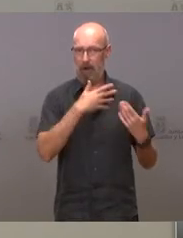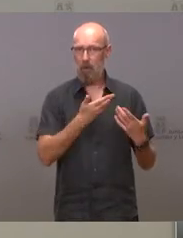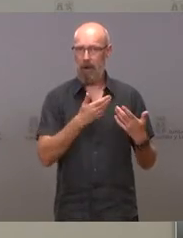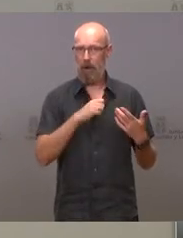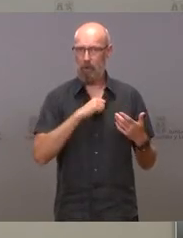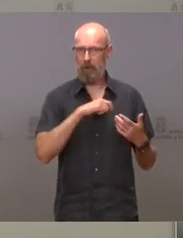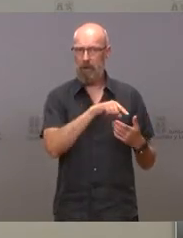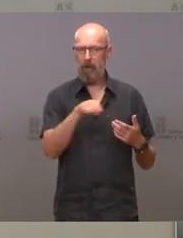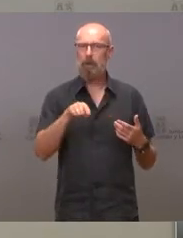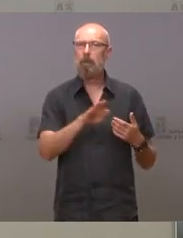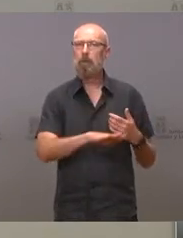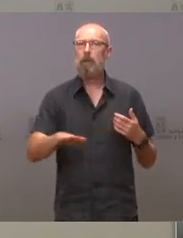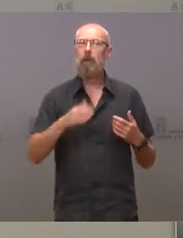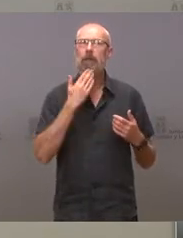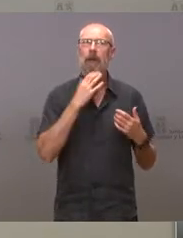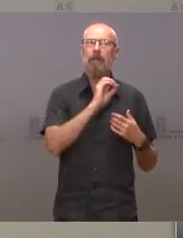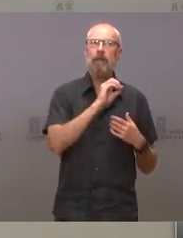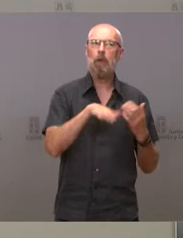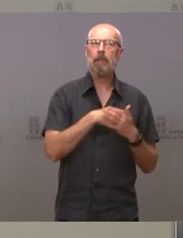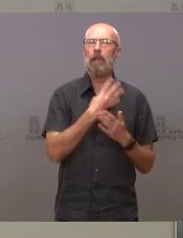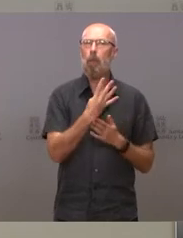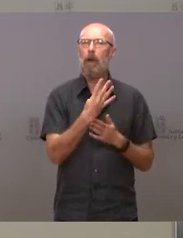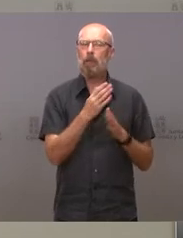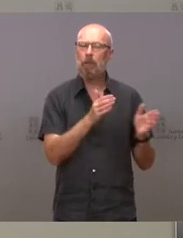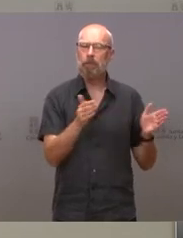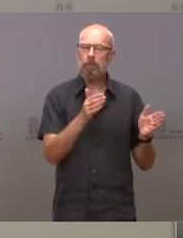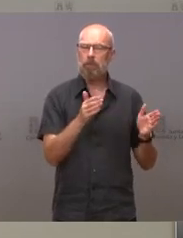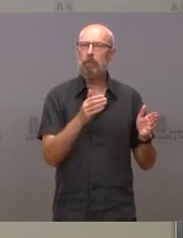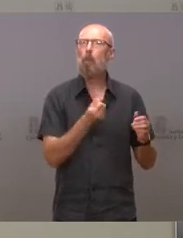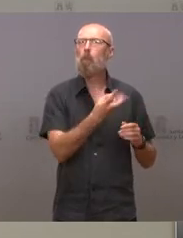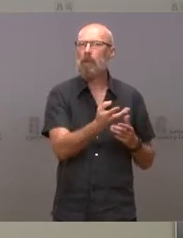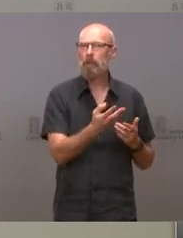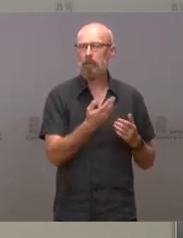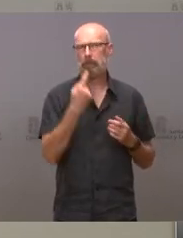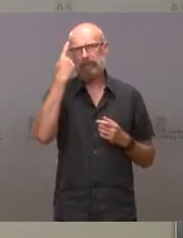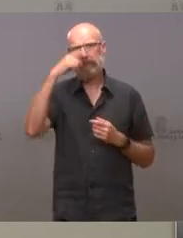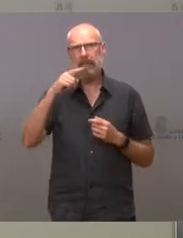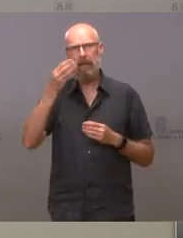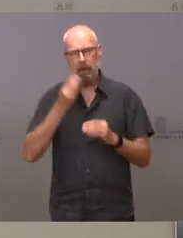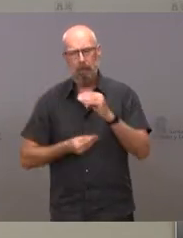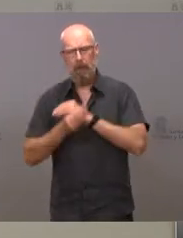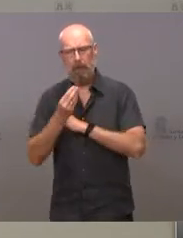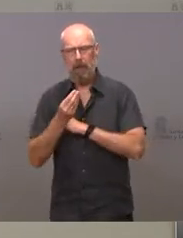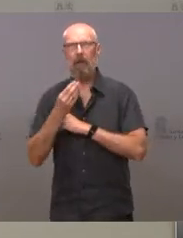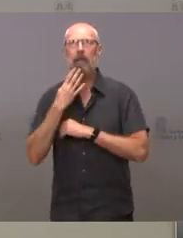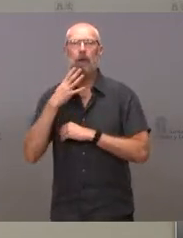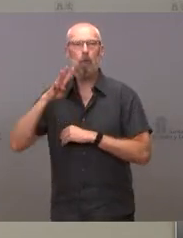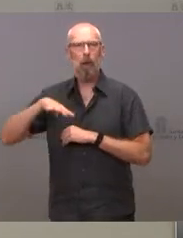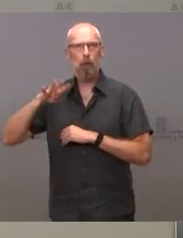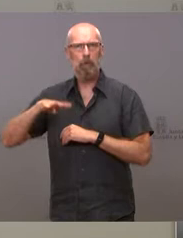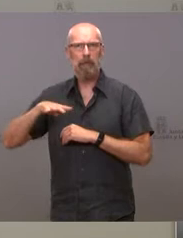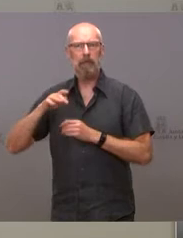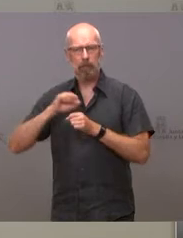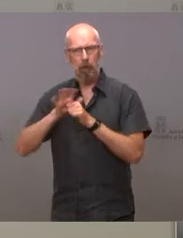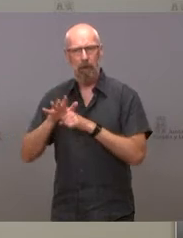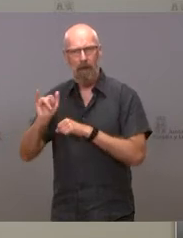concreto, cuántos de cero a cuatro años. Sabemos que hay un bebé de cuatro meses que ha nacido con COVID, que estaría en el río Ortega y queremos saber